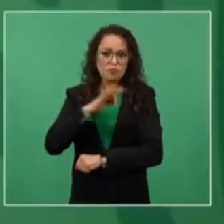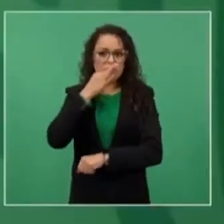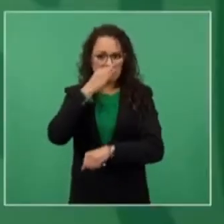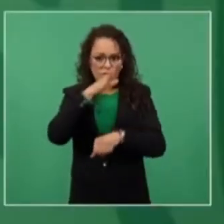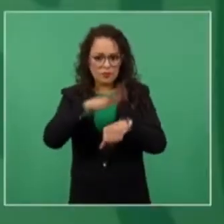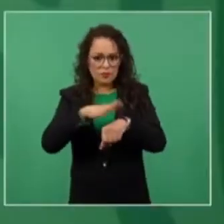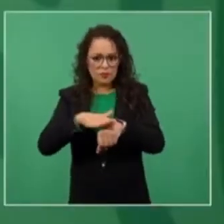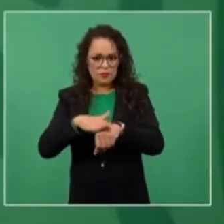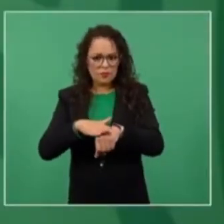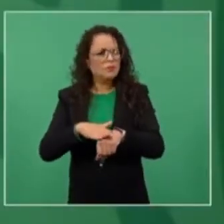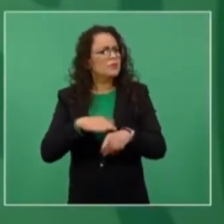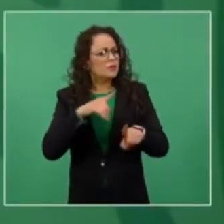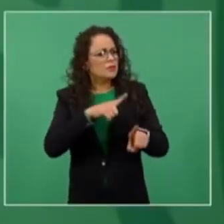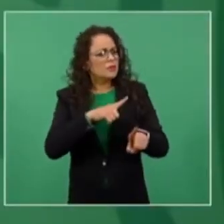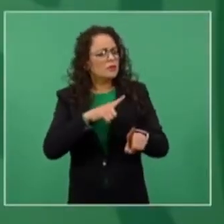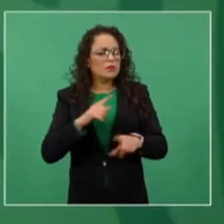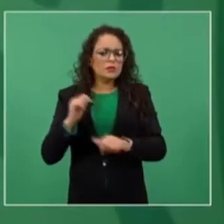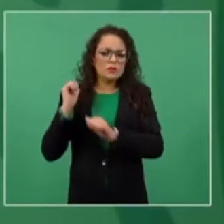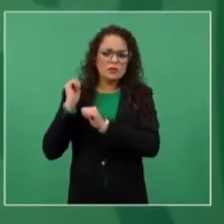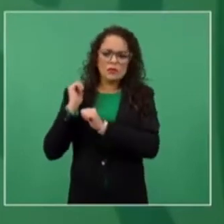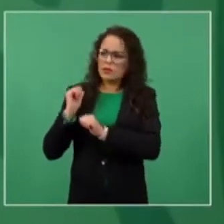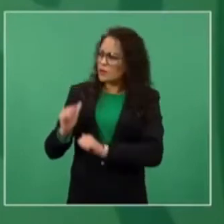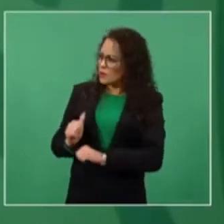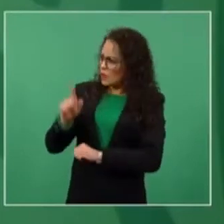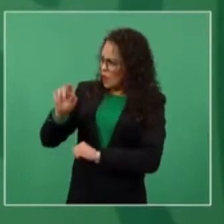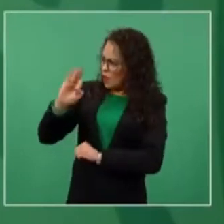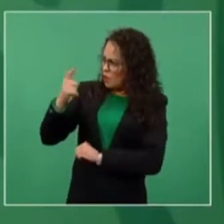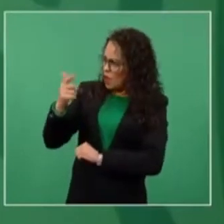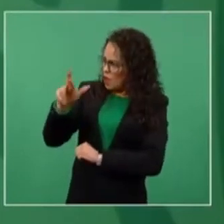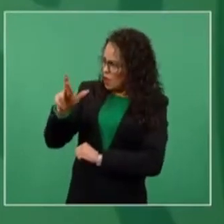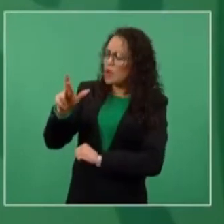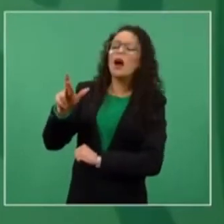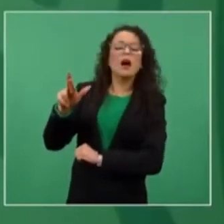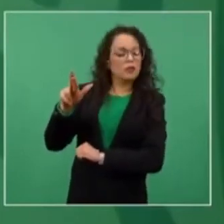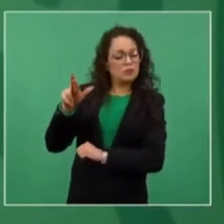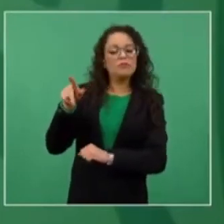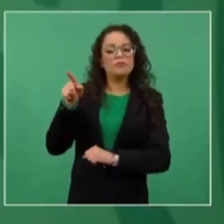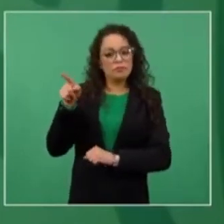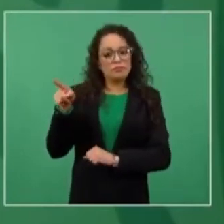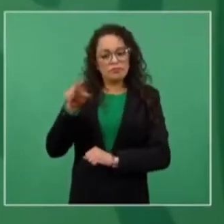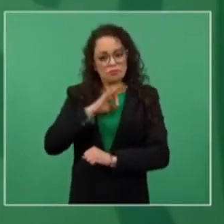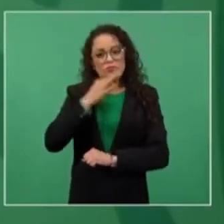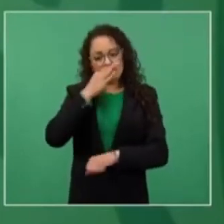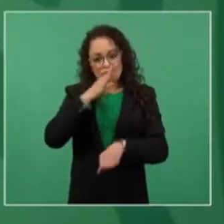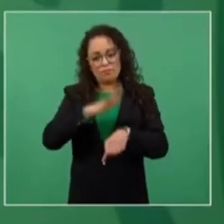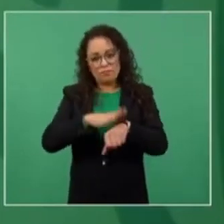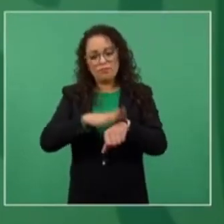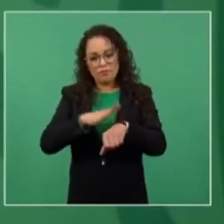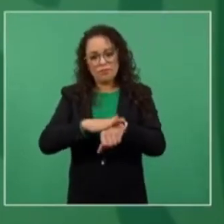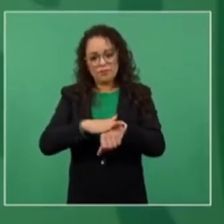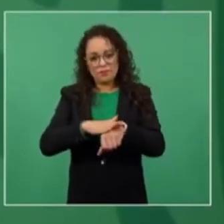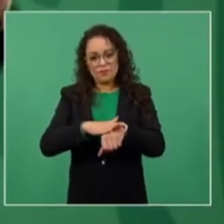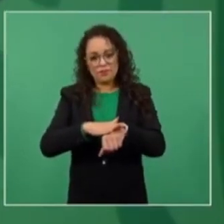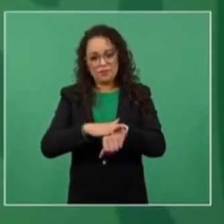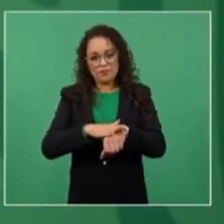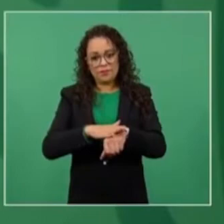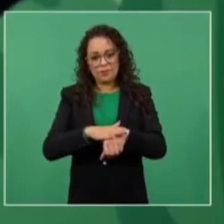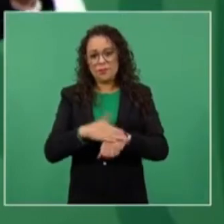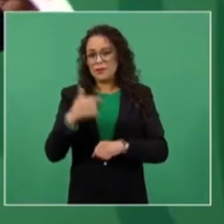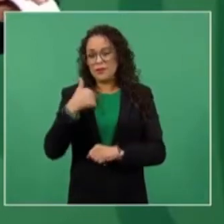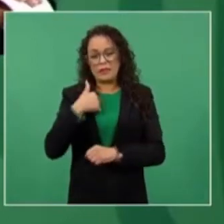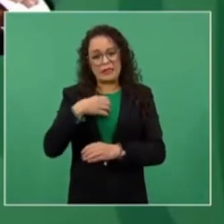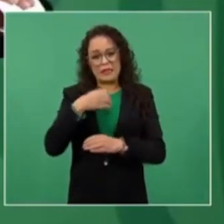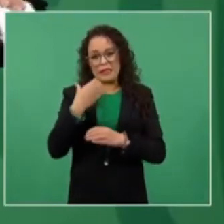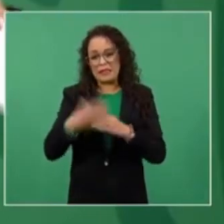fiscalía de la Ciudad de México ellos podrían informar yo termino porque me tengo que ir